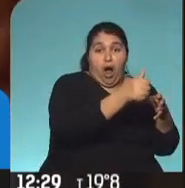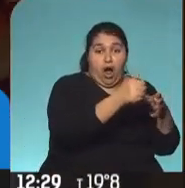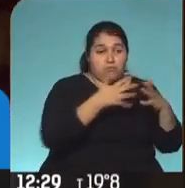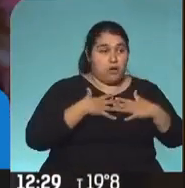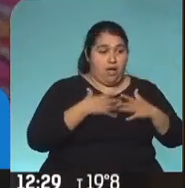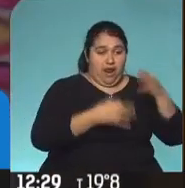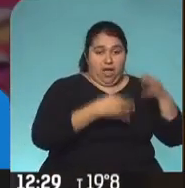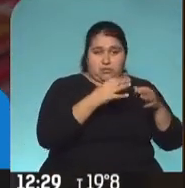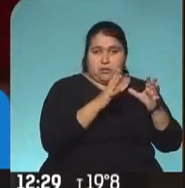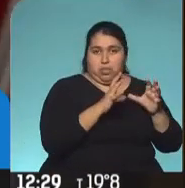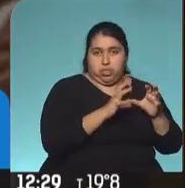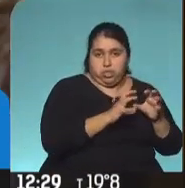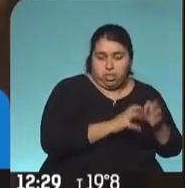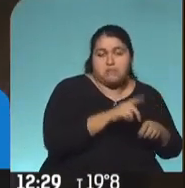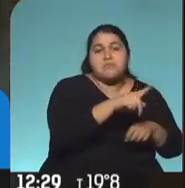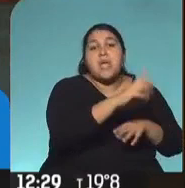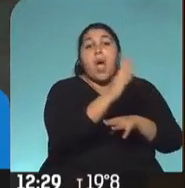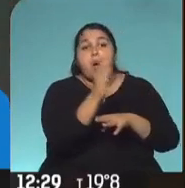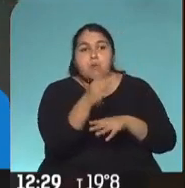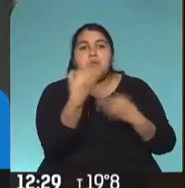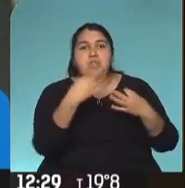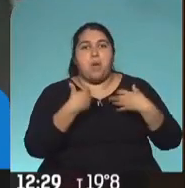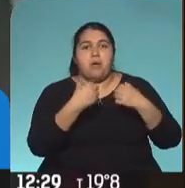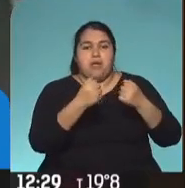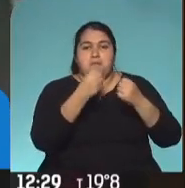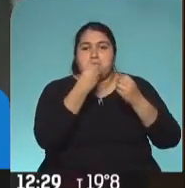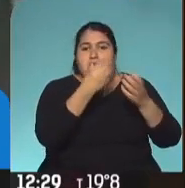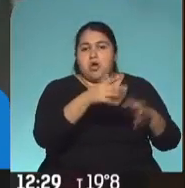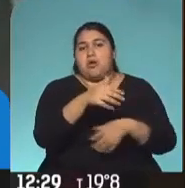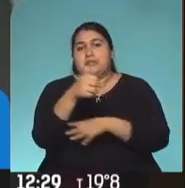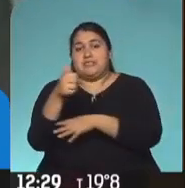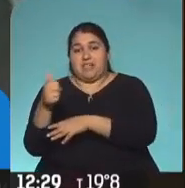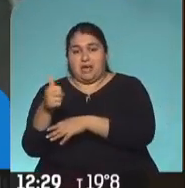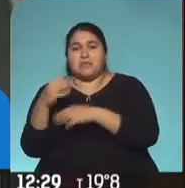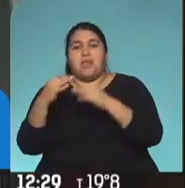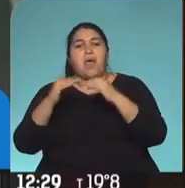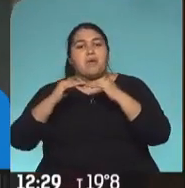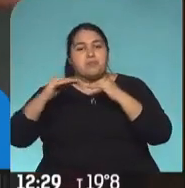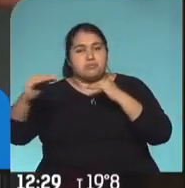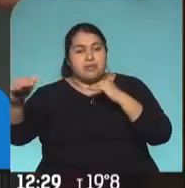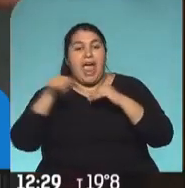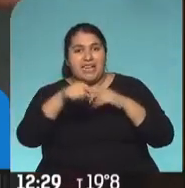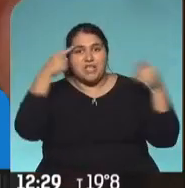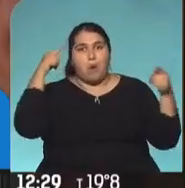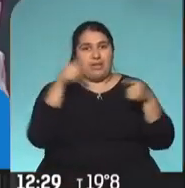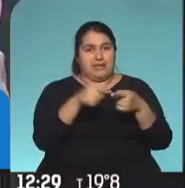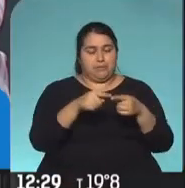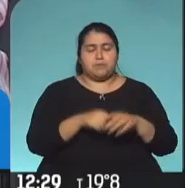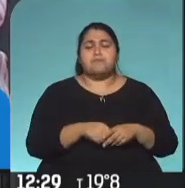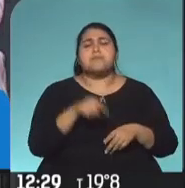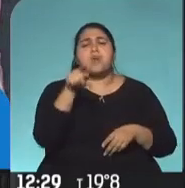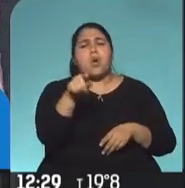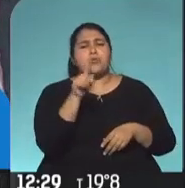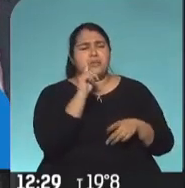estado nutricional, el grupo B debiera mejorar su estado nutricional y el grupo C debiera mantenerlo estable. ¿Qué es lo que notan ustedes